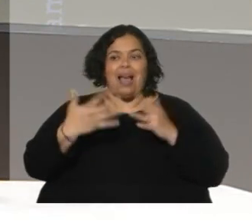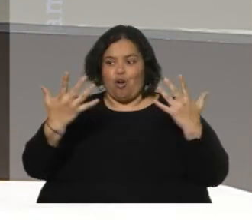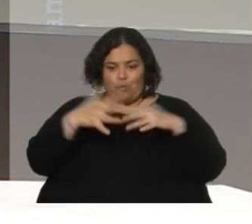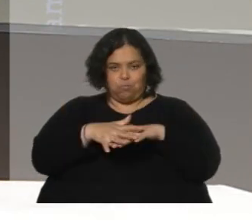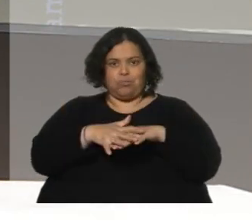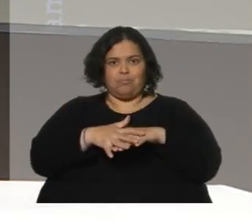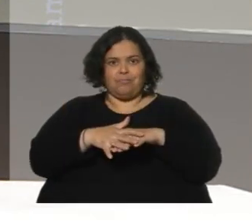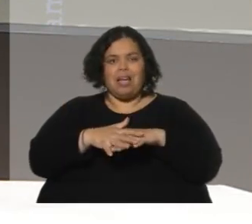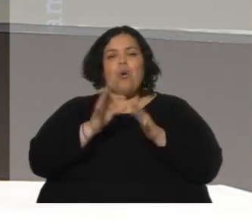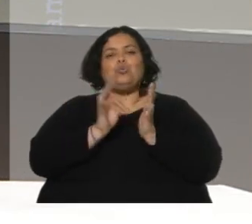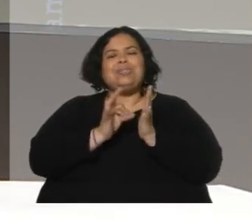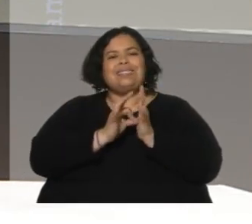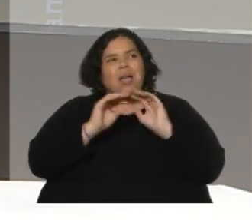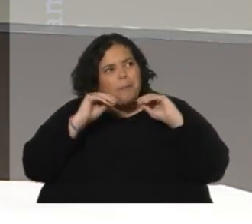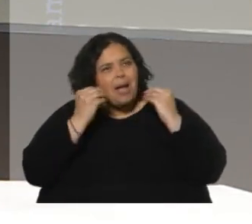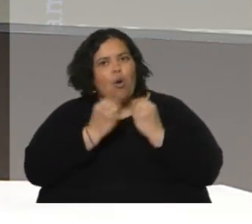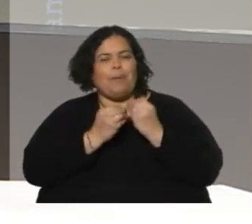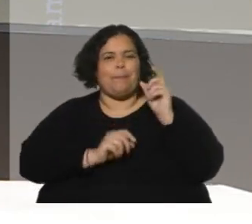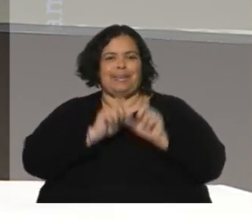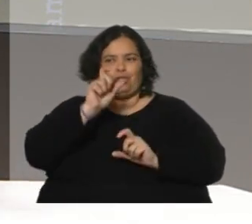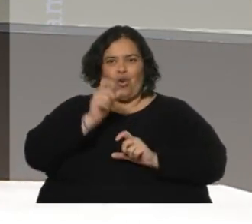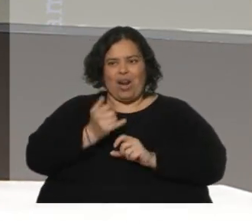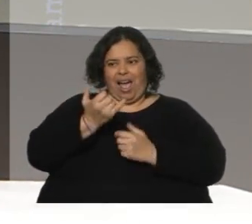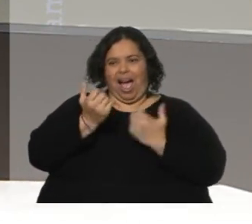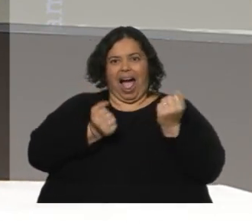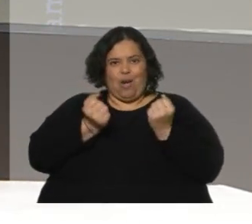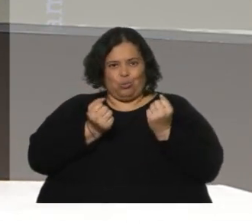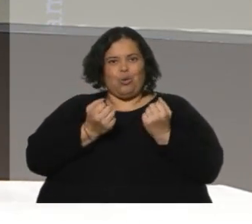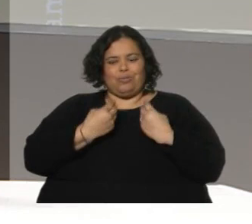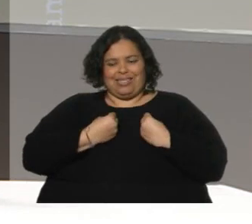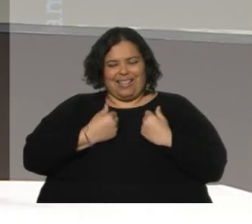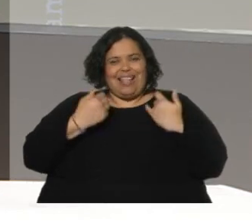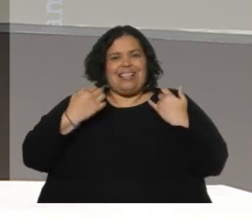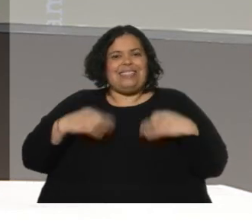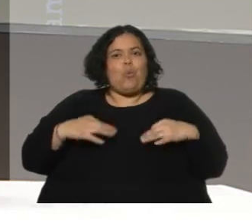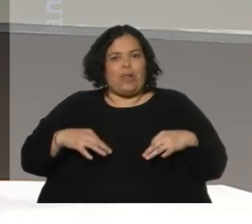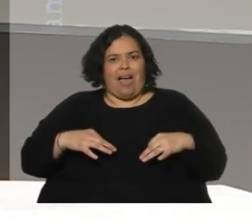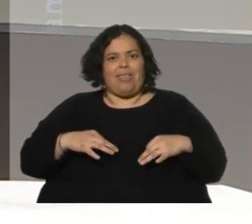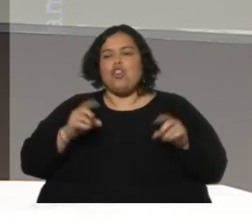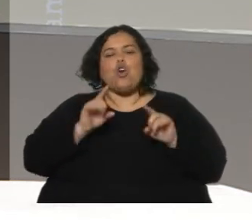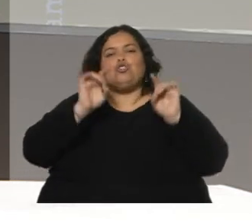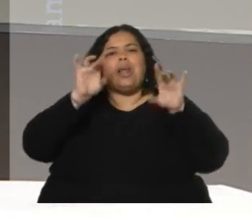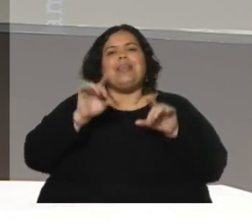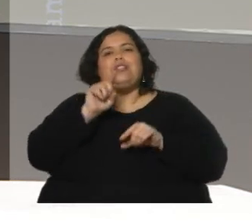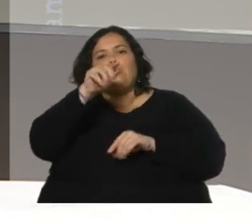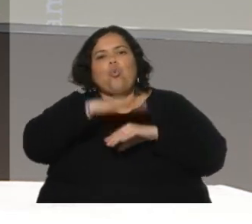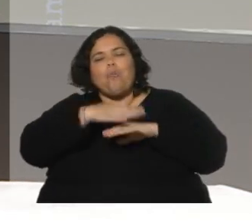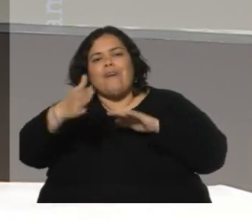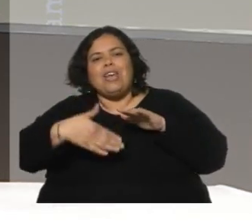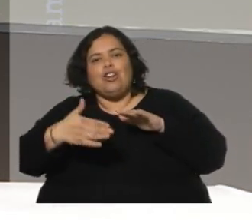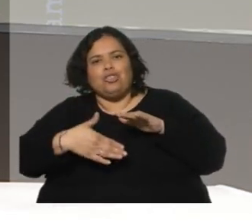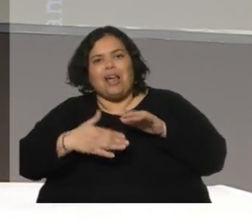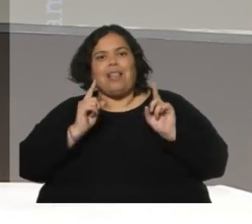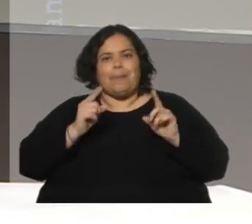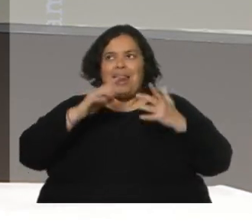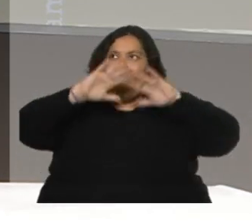un sistema para que la persona que va en el auto se sienta seguro por diferentes factores, no solamente por su velocidad, que no es lo único que marca que te puedas sentir